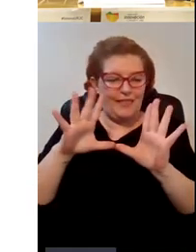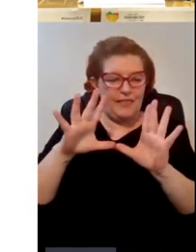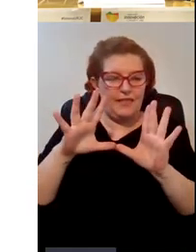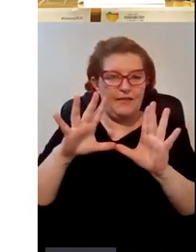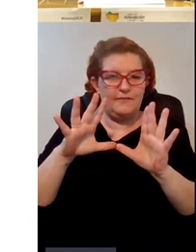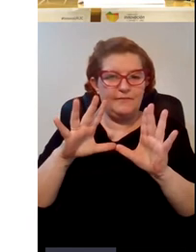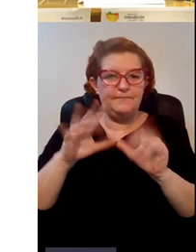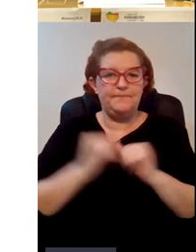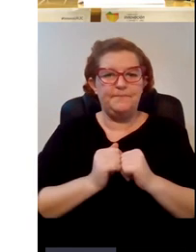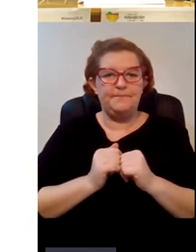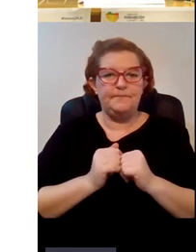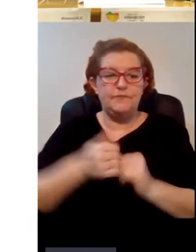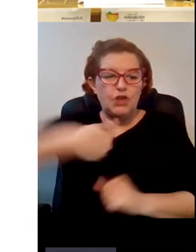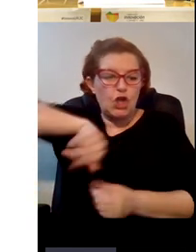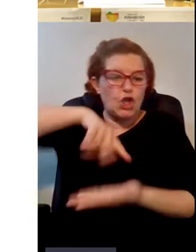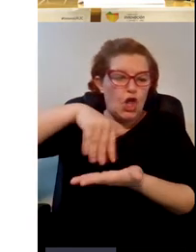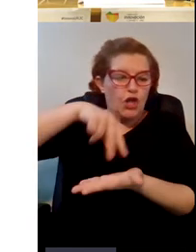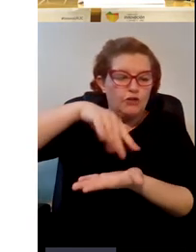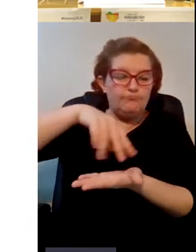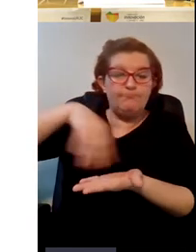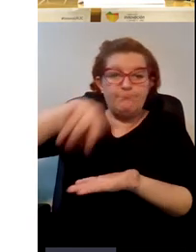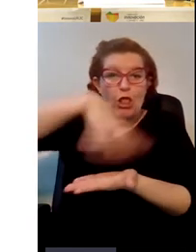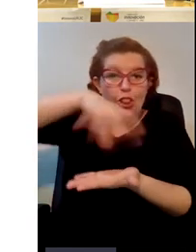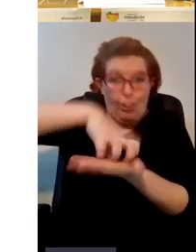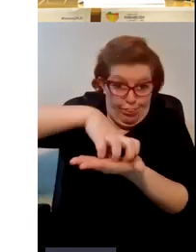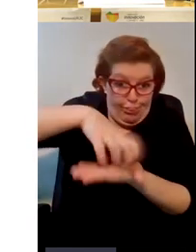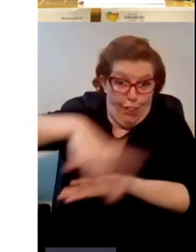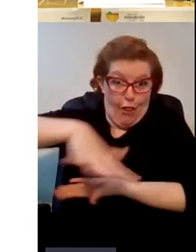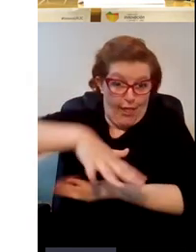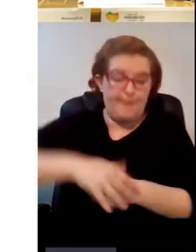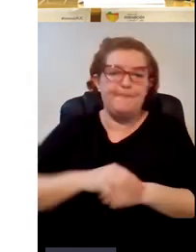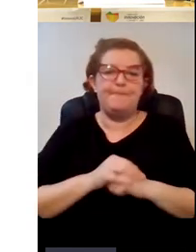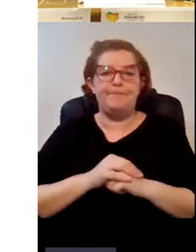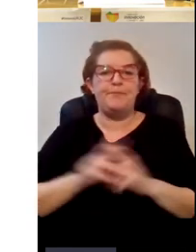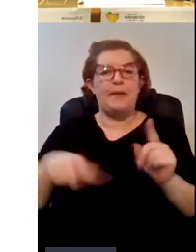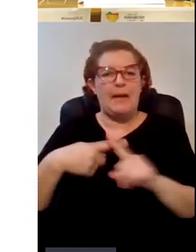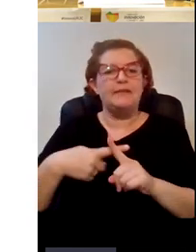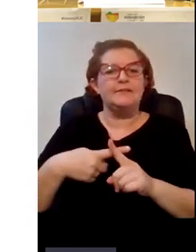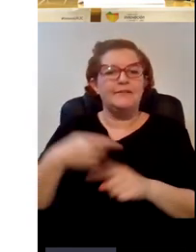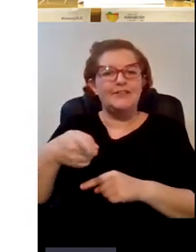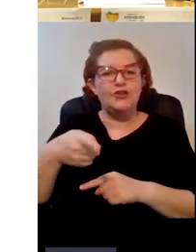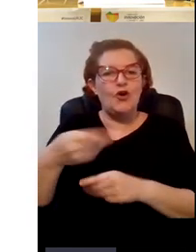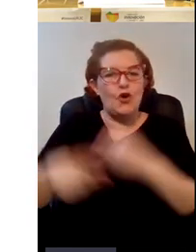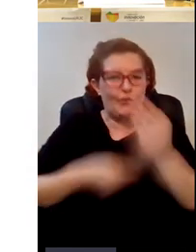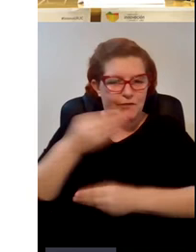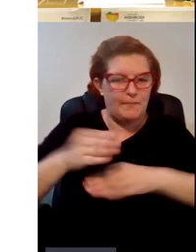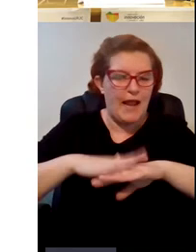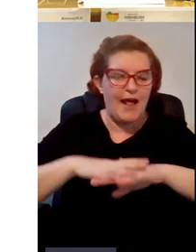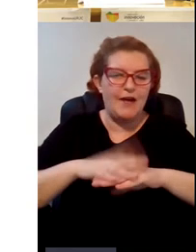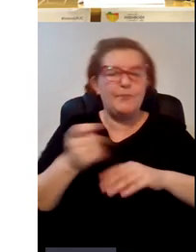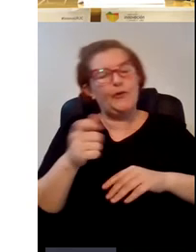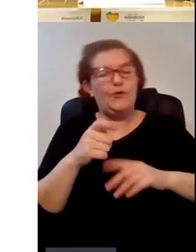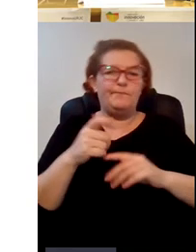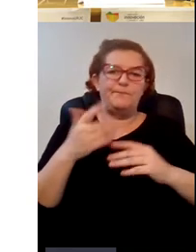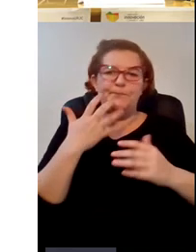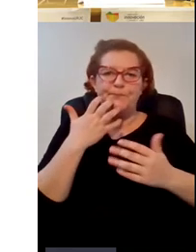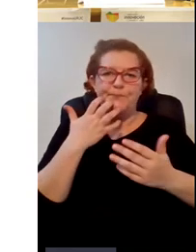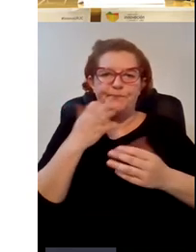desde donde estamos pues y además nos sirve para tener la foto ¿no? de